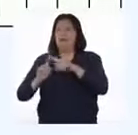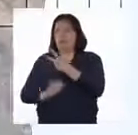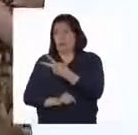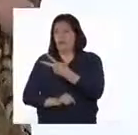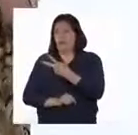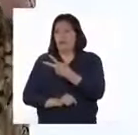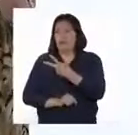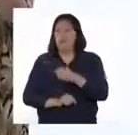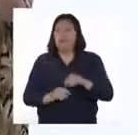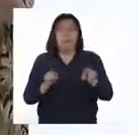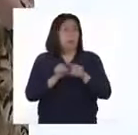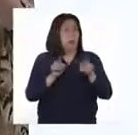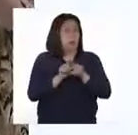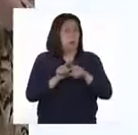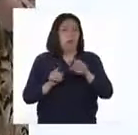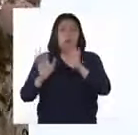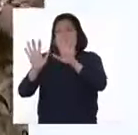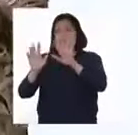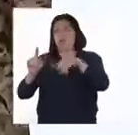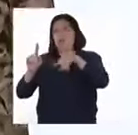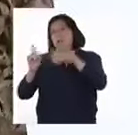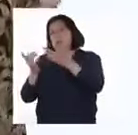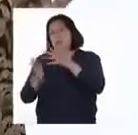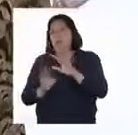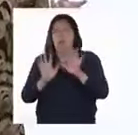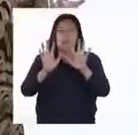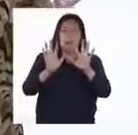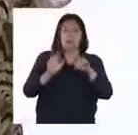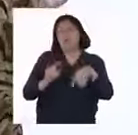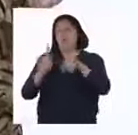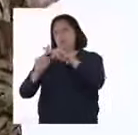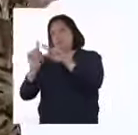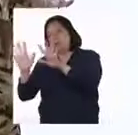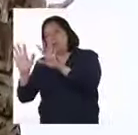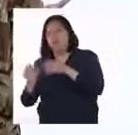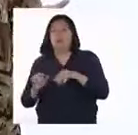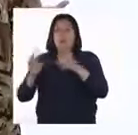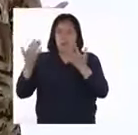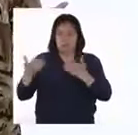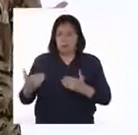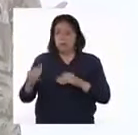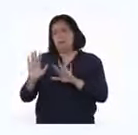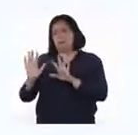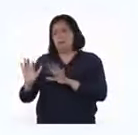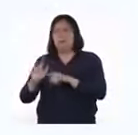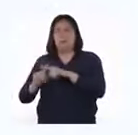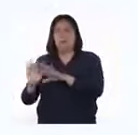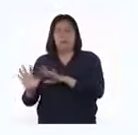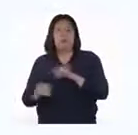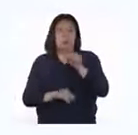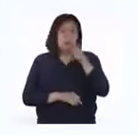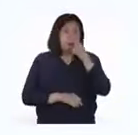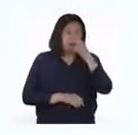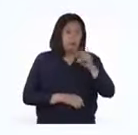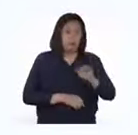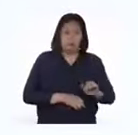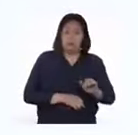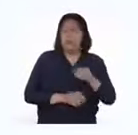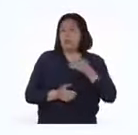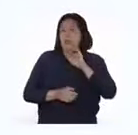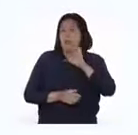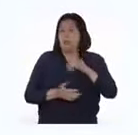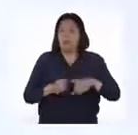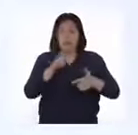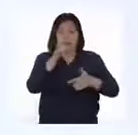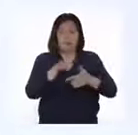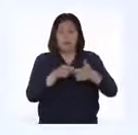por dos. Y lo mismo pasaba con diez. Si una se multiplicaba por diez, la otra también hacía lo mismo. Vimos que un niño se animó